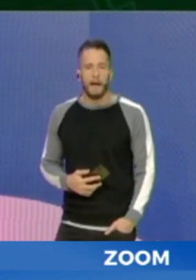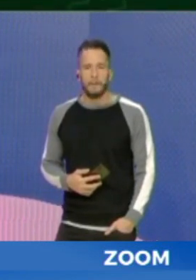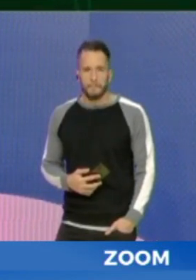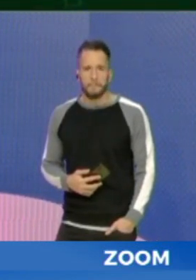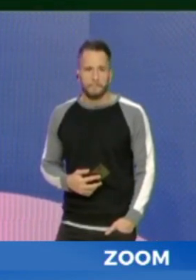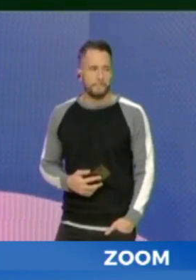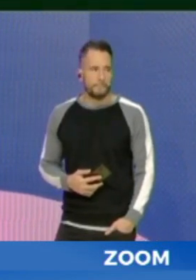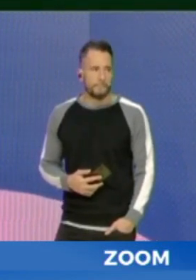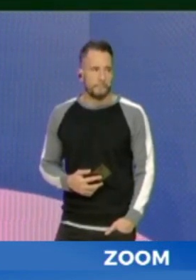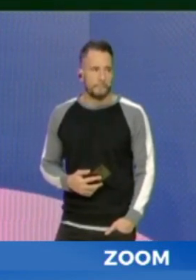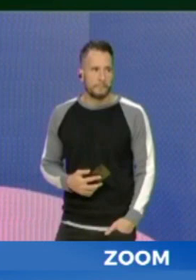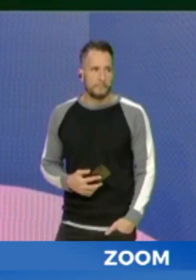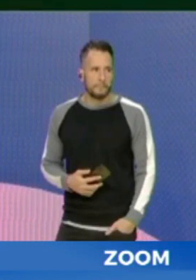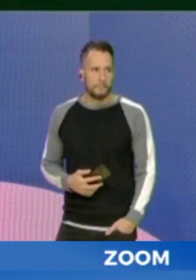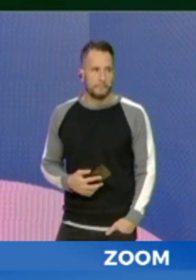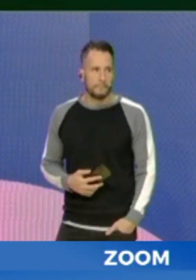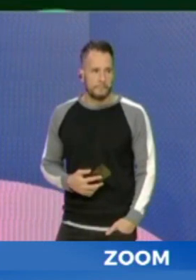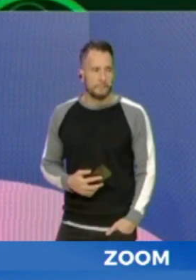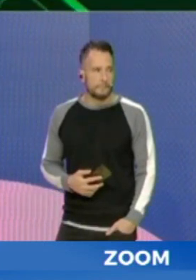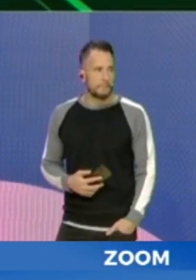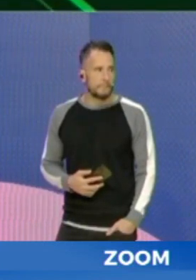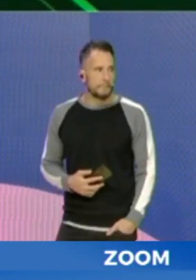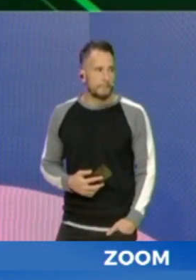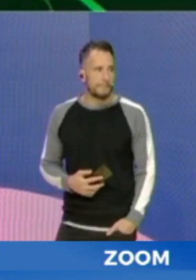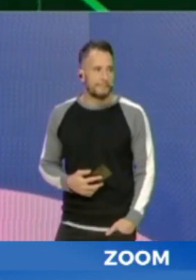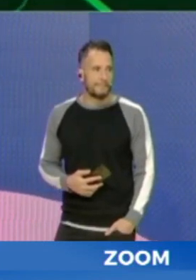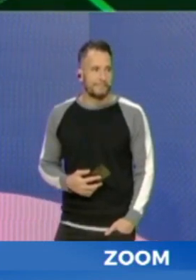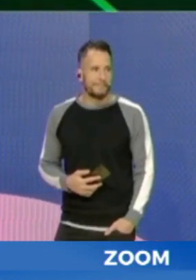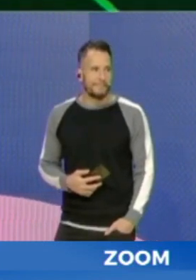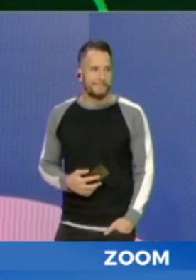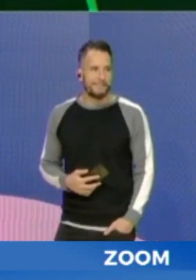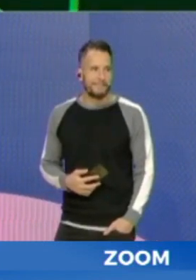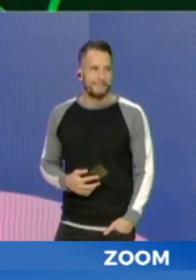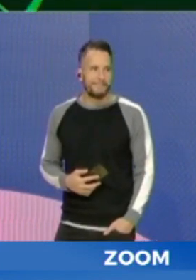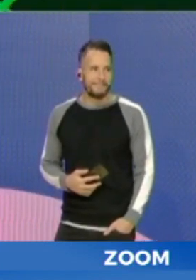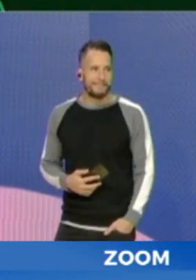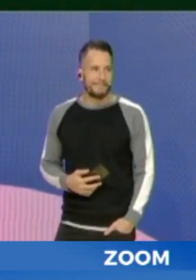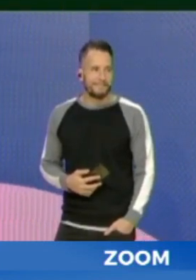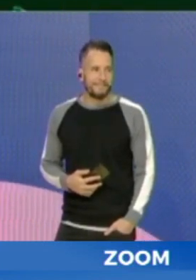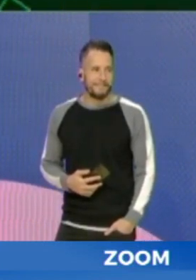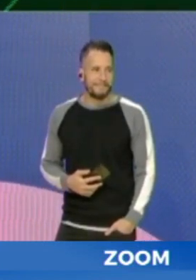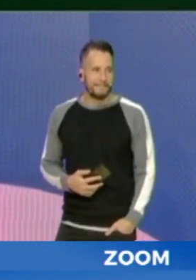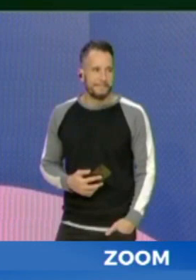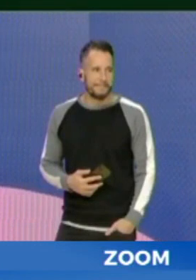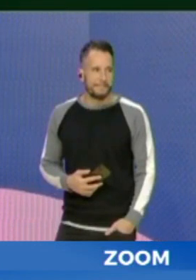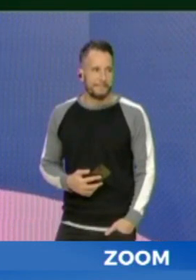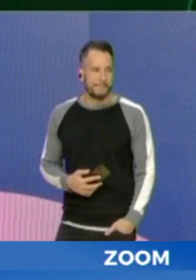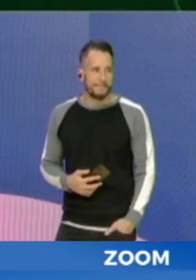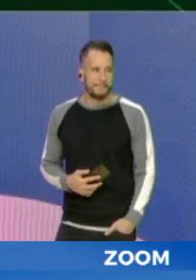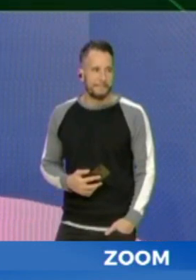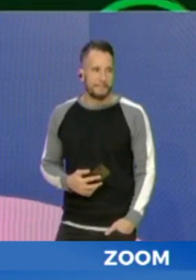o algo para el mate cuando se extienda a la tarde. Unas tortas fritas. Y conocer un poco más de, conocer un poquito más de nuestra historia a través de